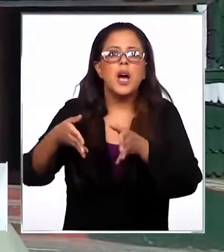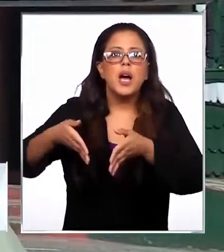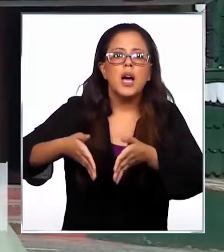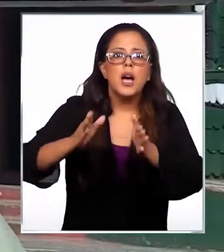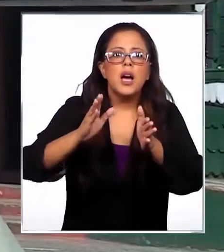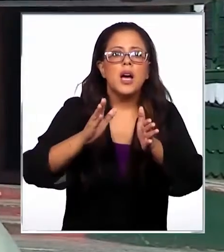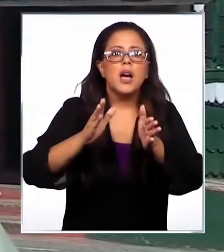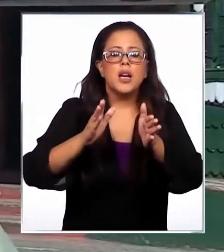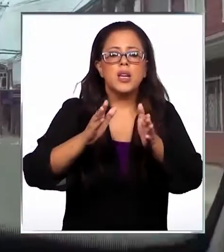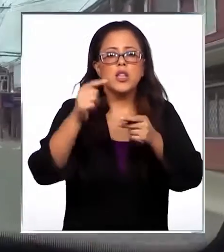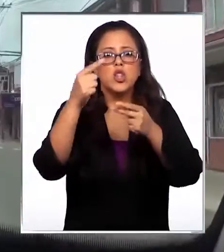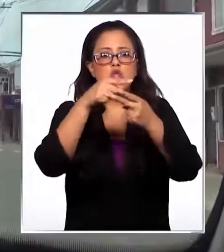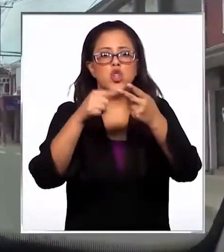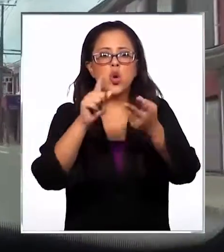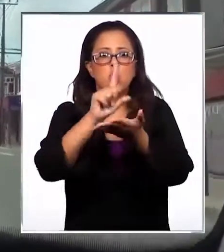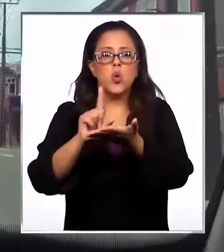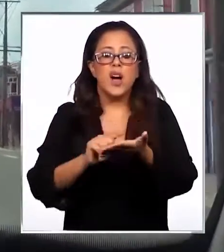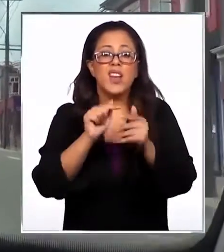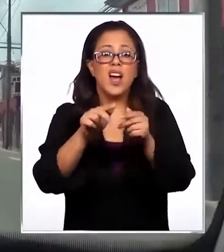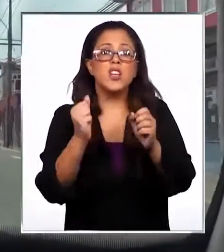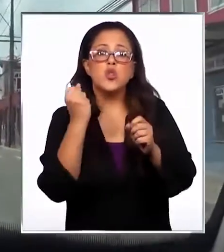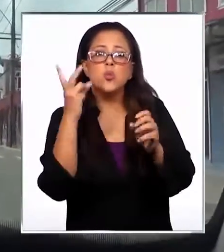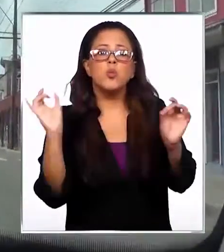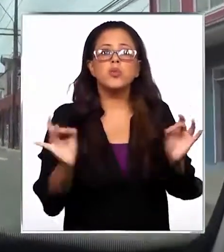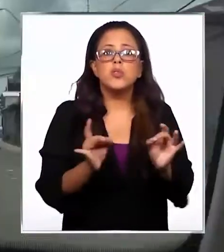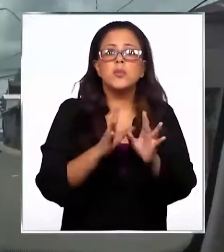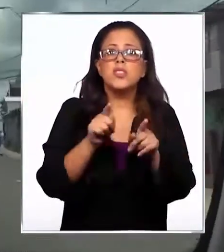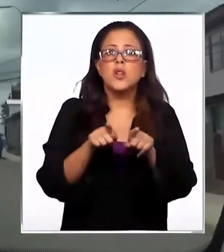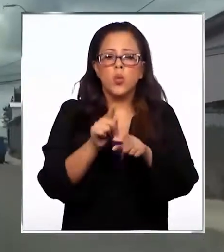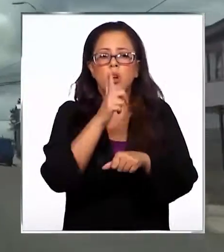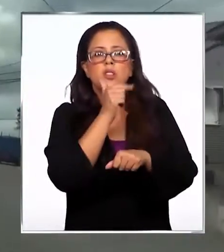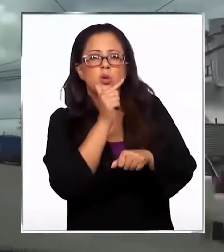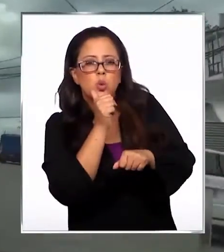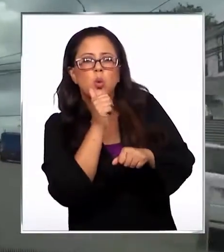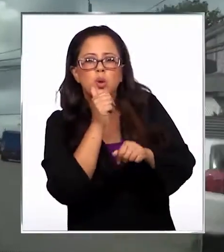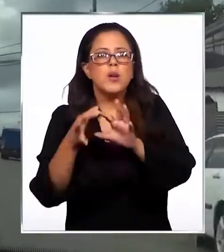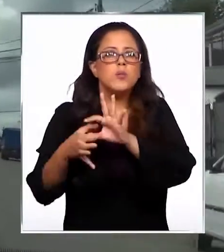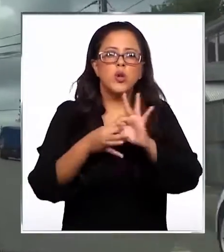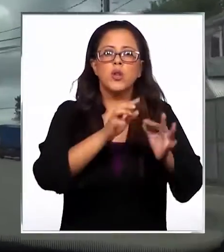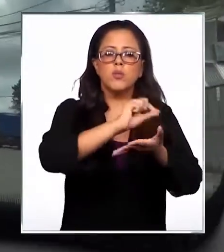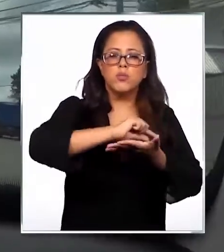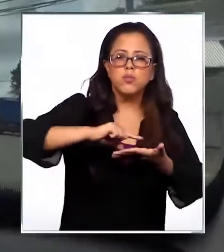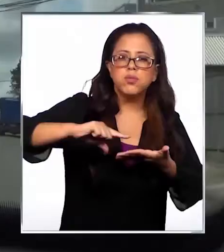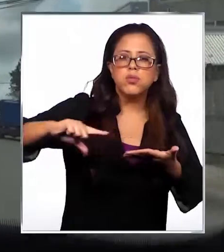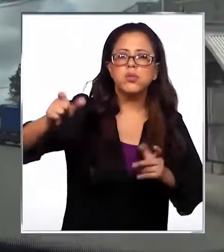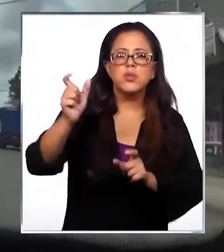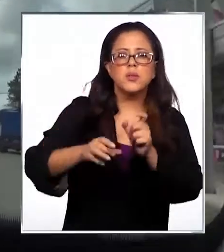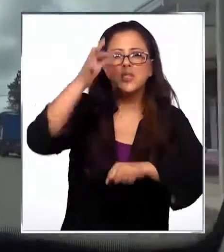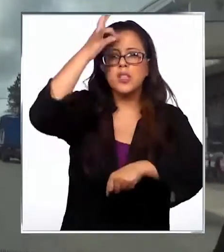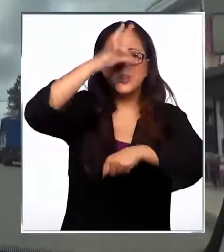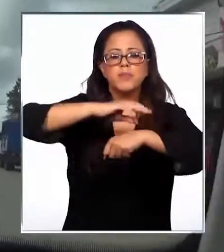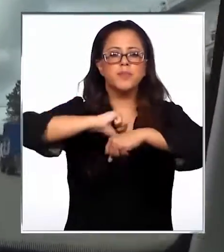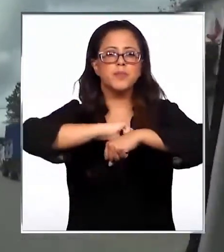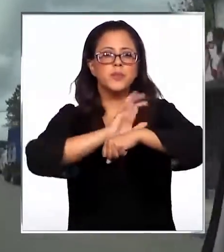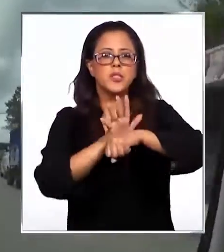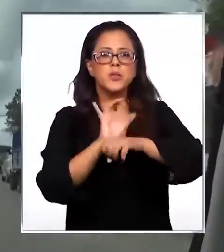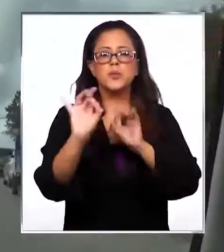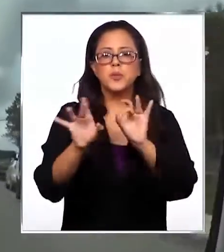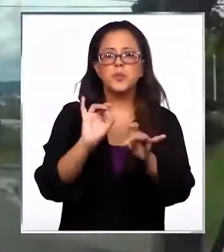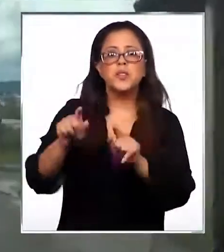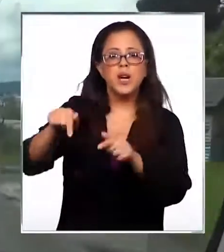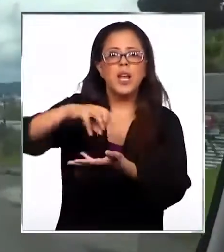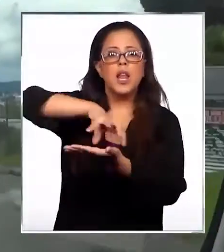y también en Puiguito Bajo. Si bien las cifras pueden ser inquietantes por cuanto se dan en medio de un aumento importante además de contagios